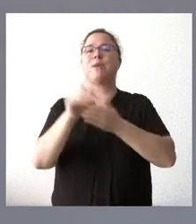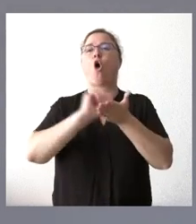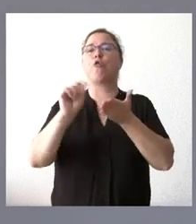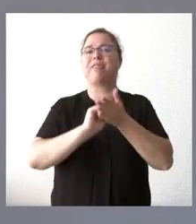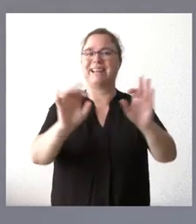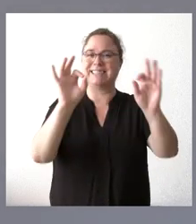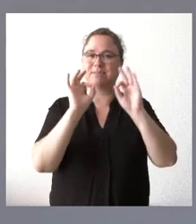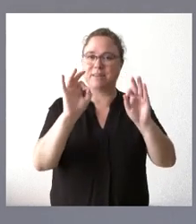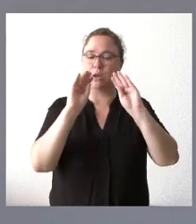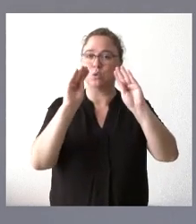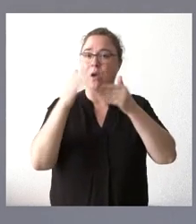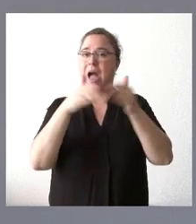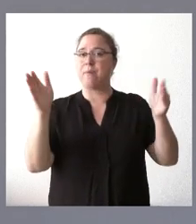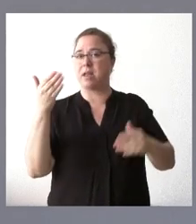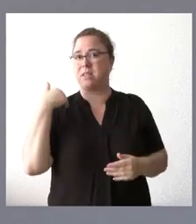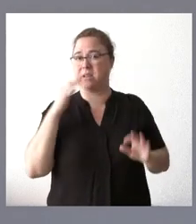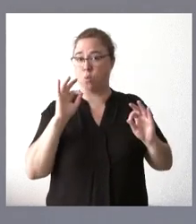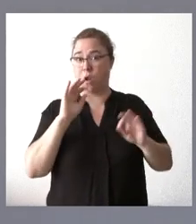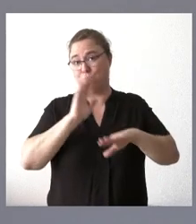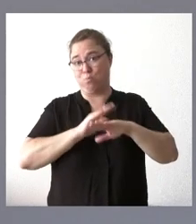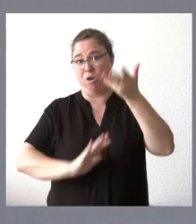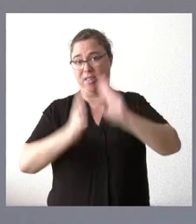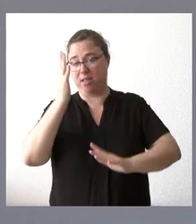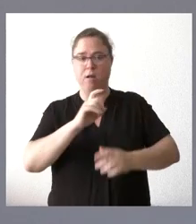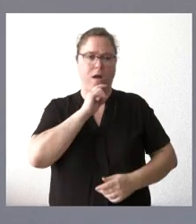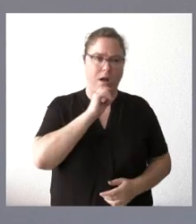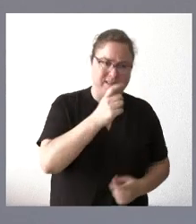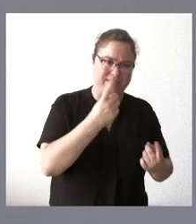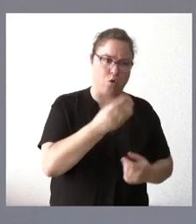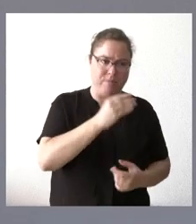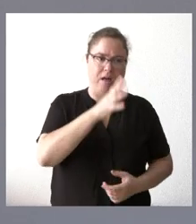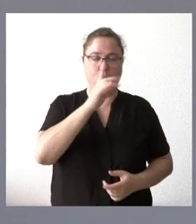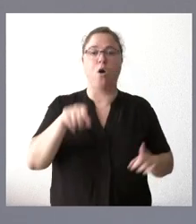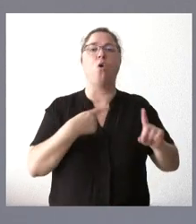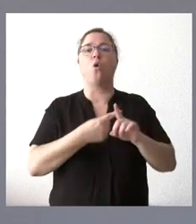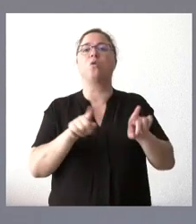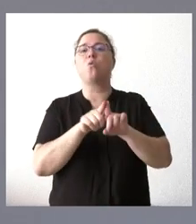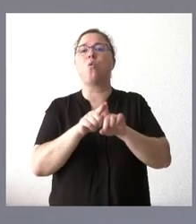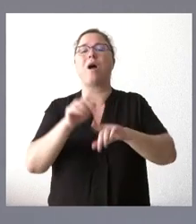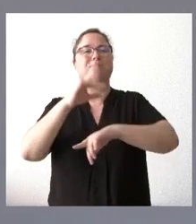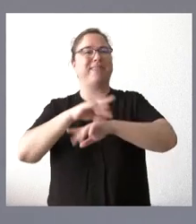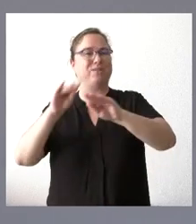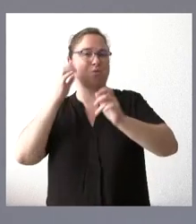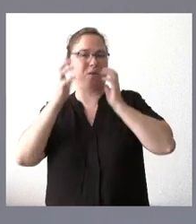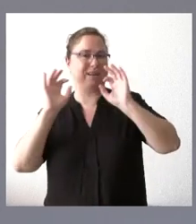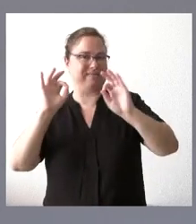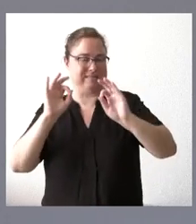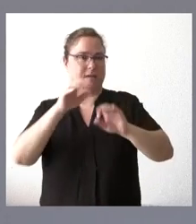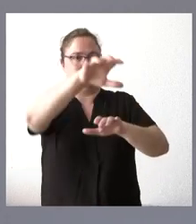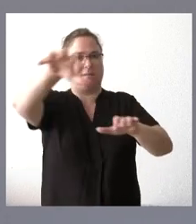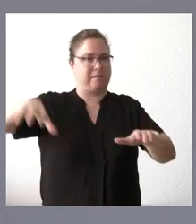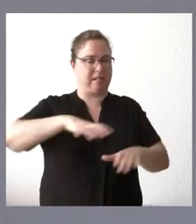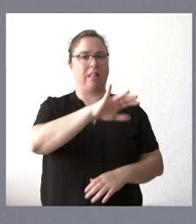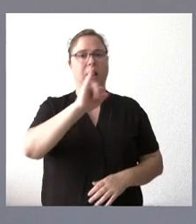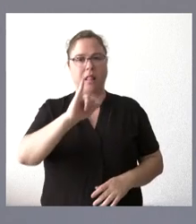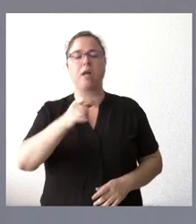específica que se abrió con motivo del incendio, como a través de las unidades veterinarias que están distribuidas en el territorio y, en